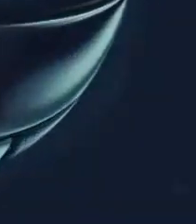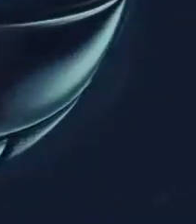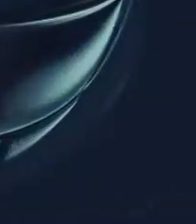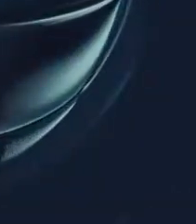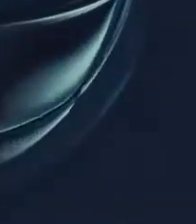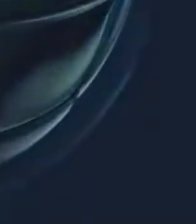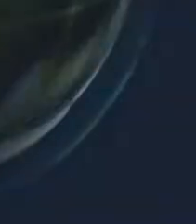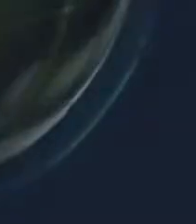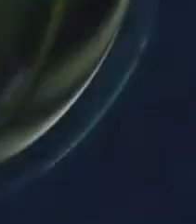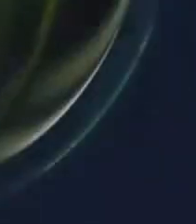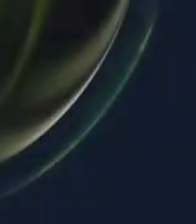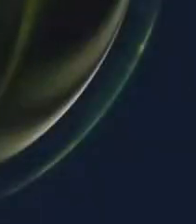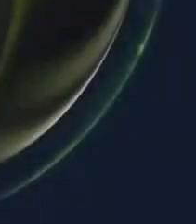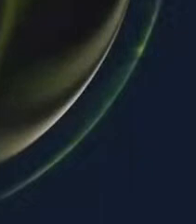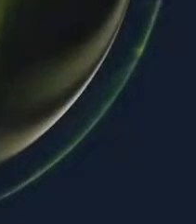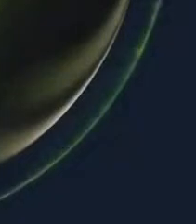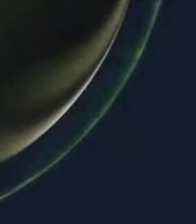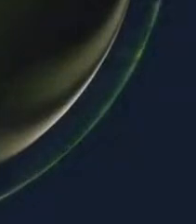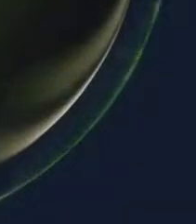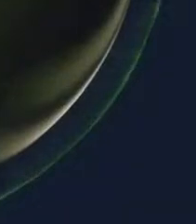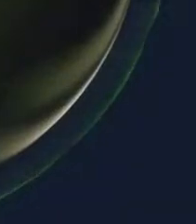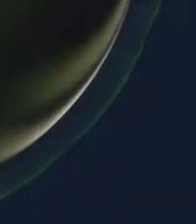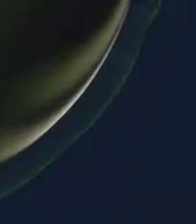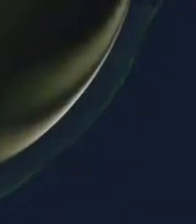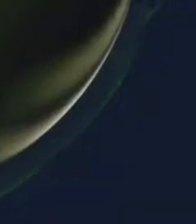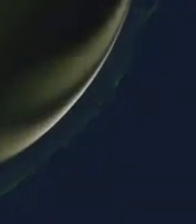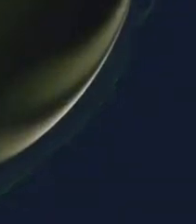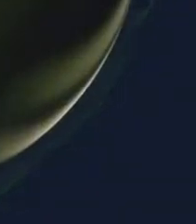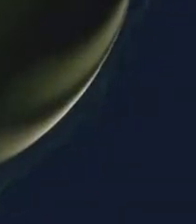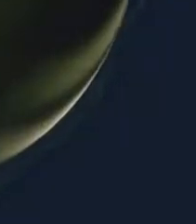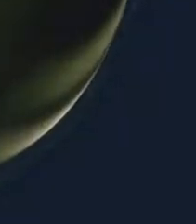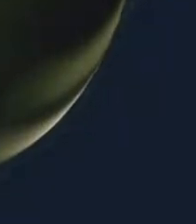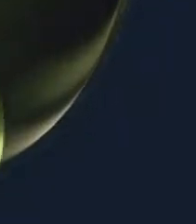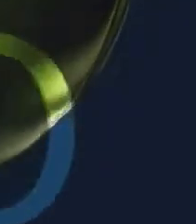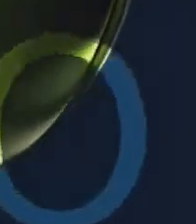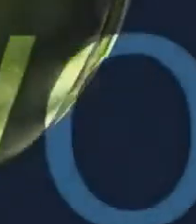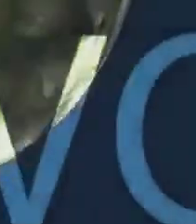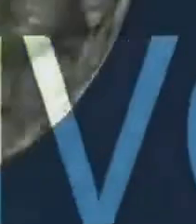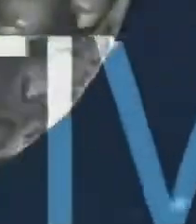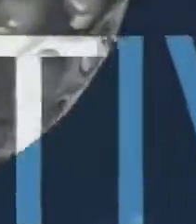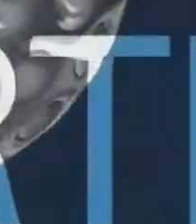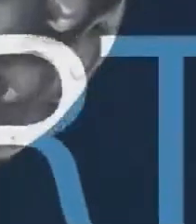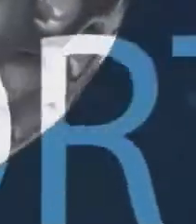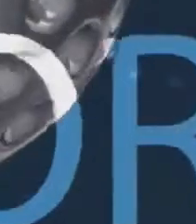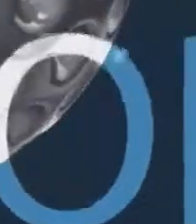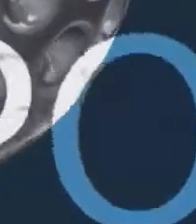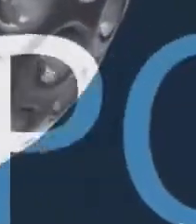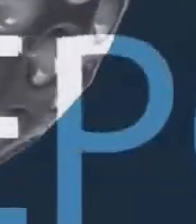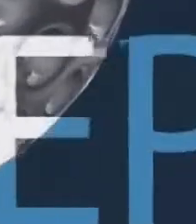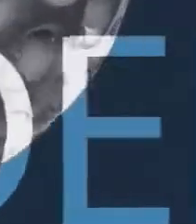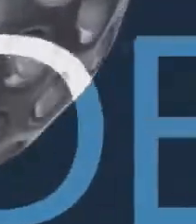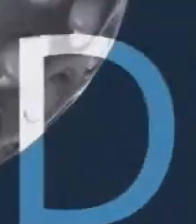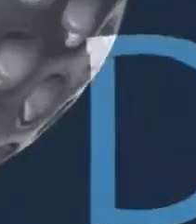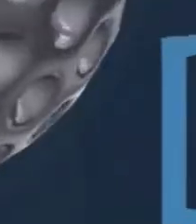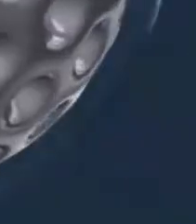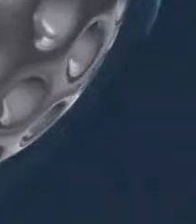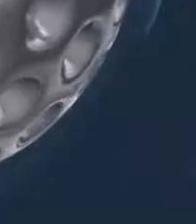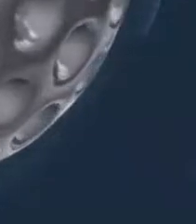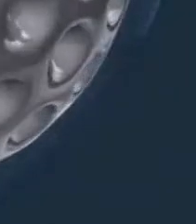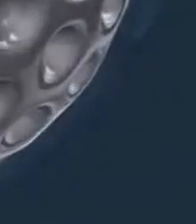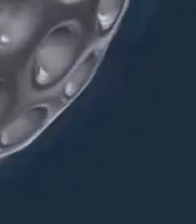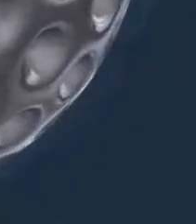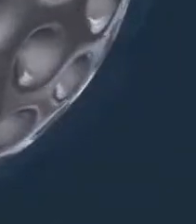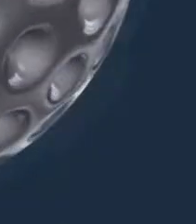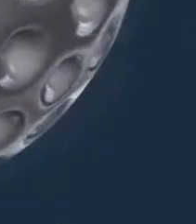Para enfrentar Al cubano Jordani Zugas Y aunque no eran Los rivales esperados La velada Servirá para definir Al verdadero Campeón